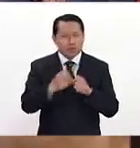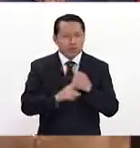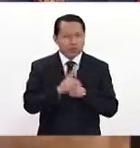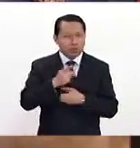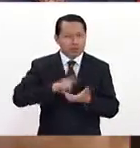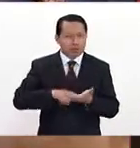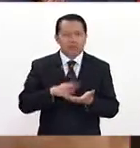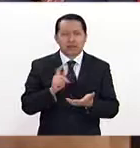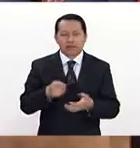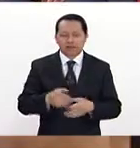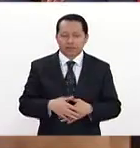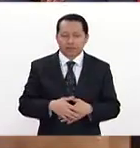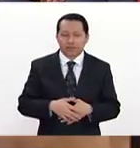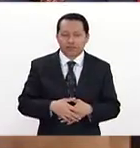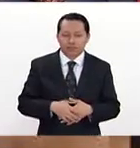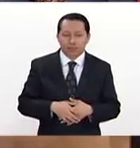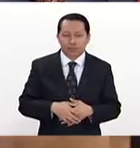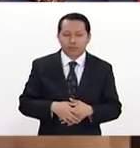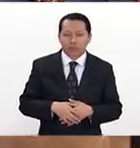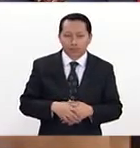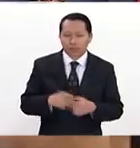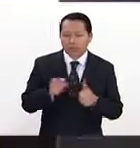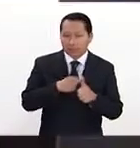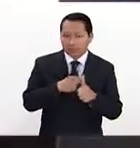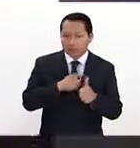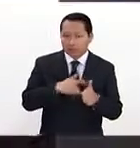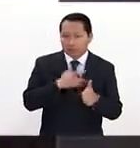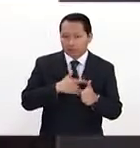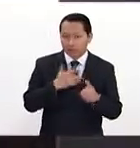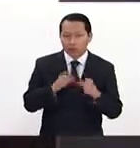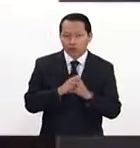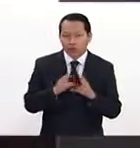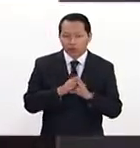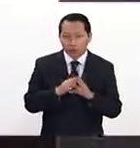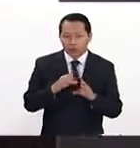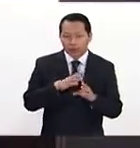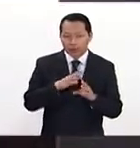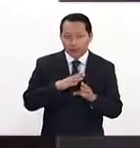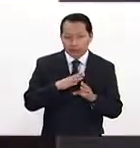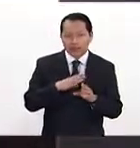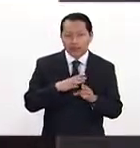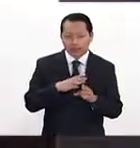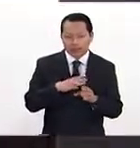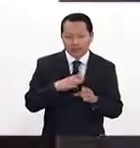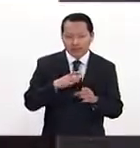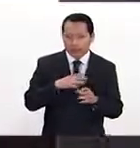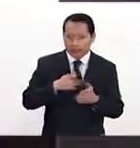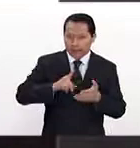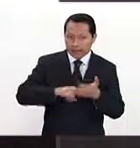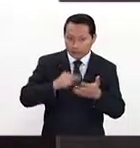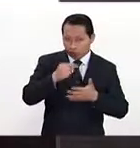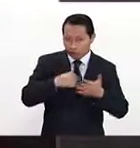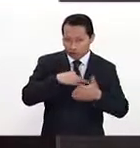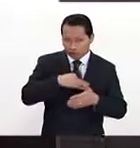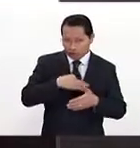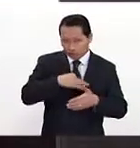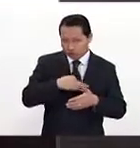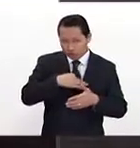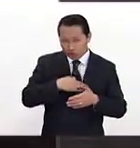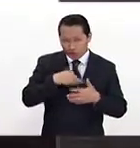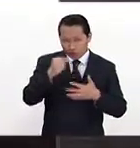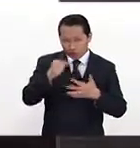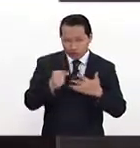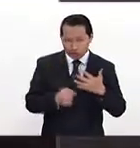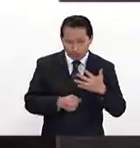interno? Lo primero sería distinguir si claramente tienen un síndrome, una patología infecciosa y